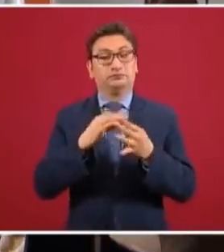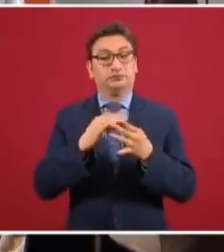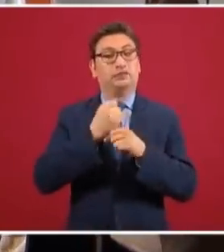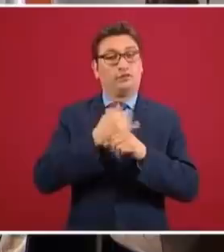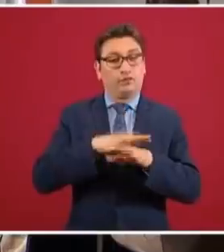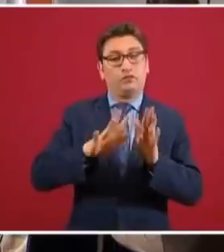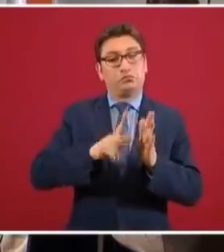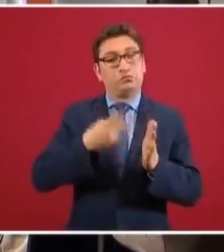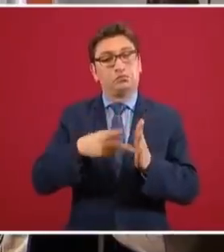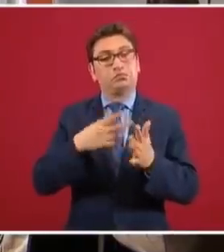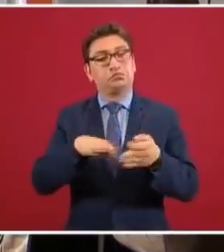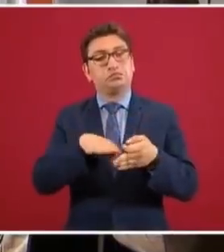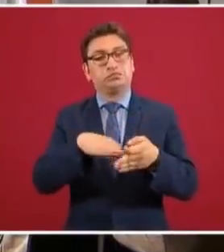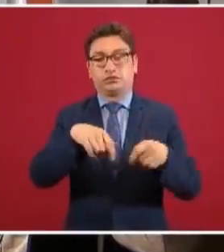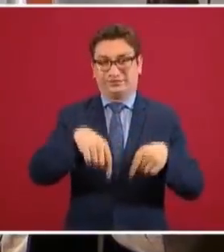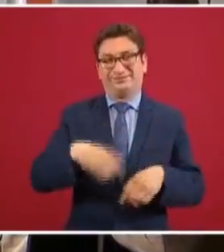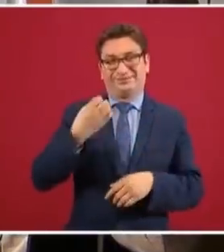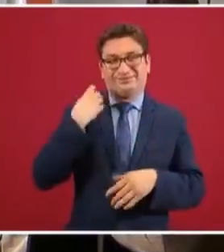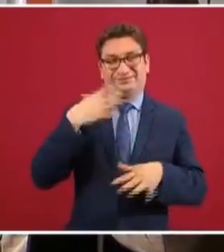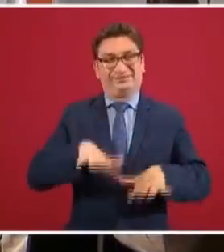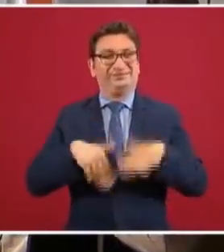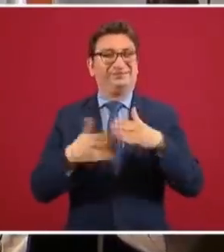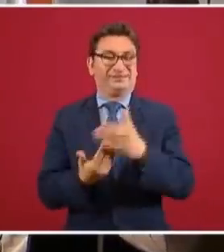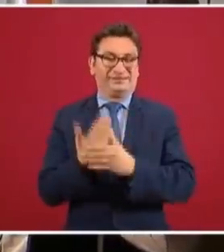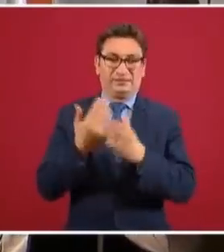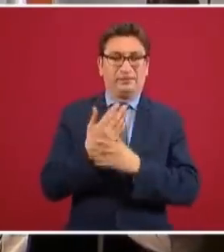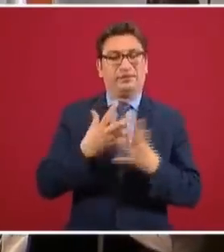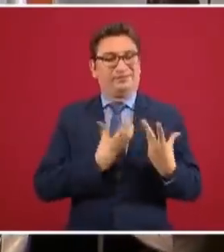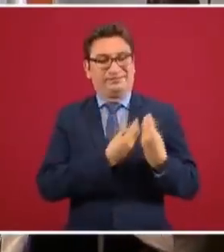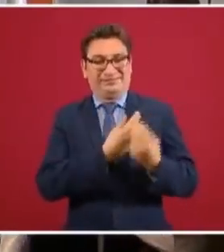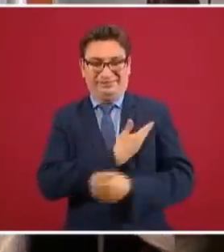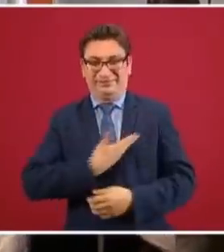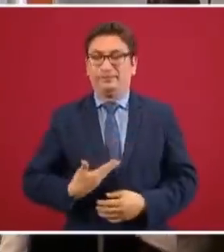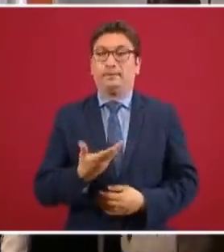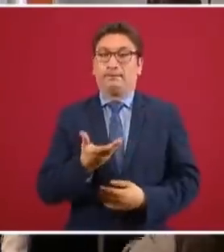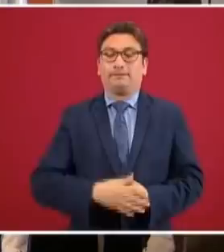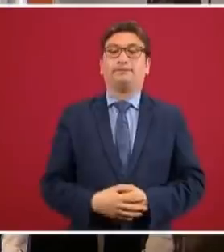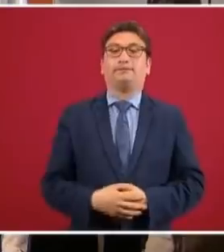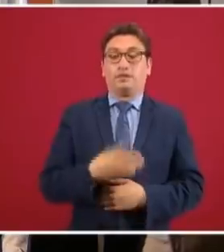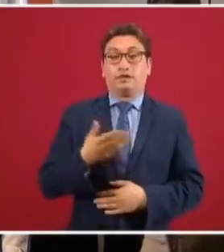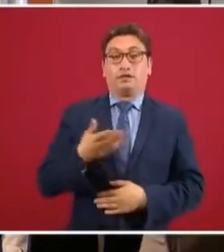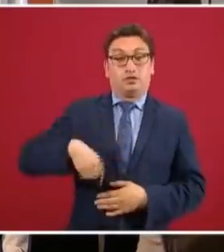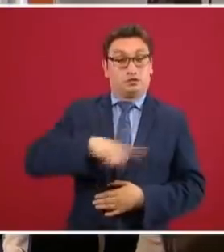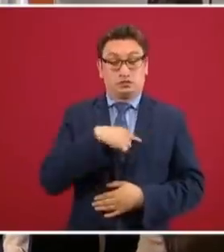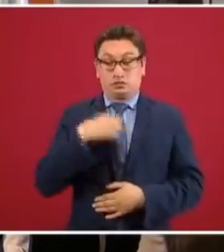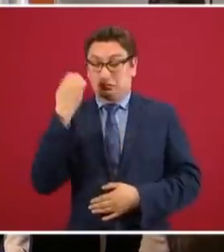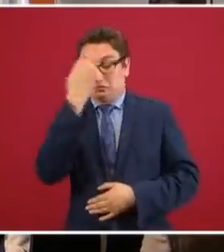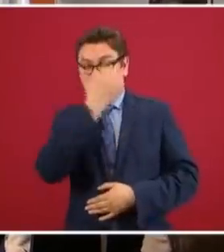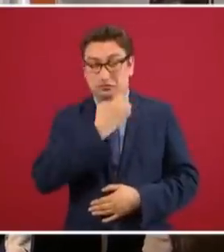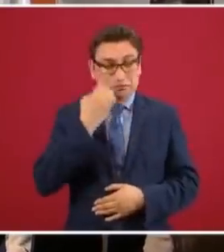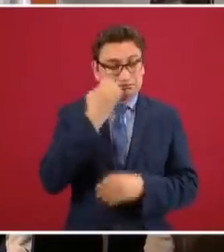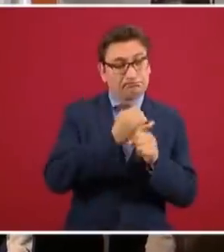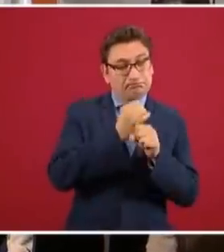aquí en la conferencia mañanera con el señor presidente, se fue haciendo un análisis sobre